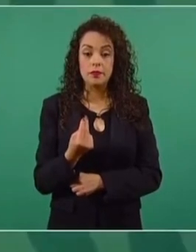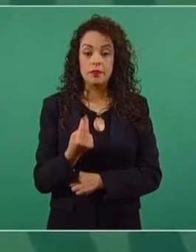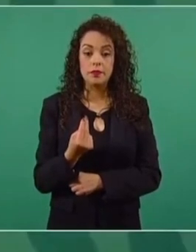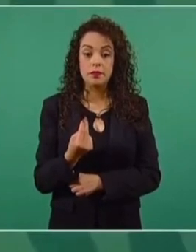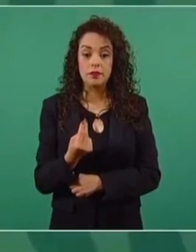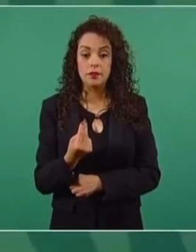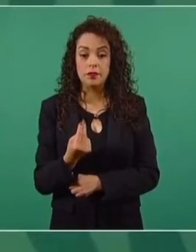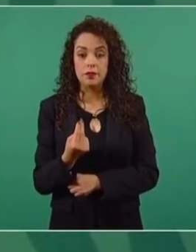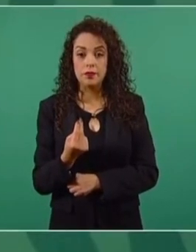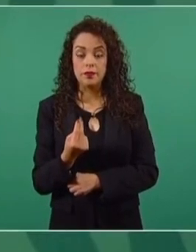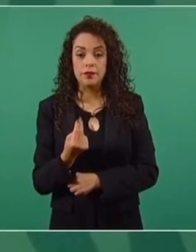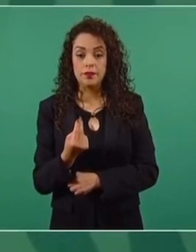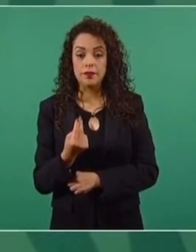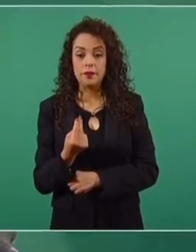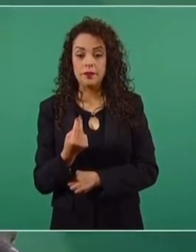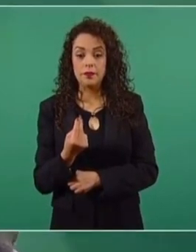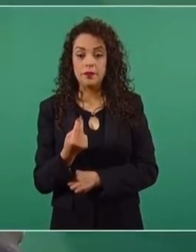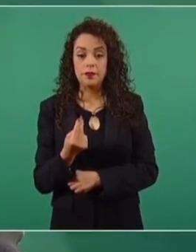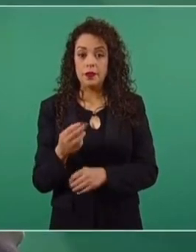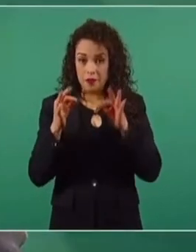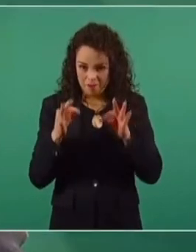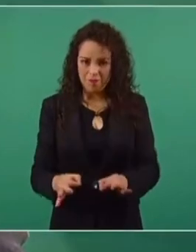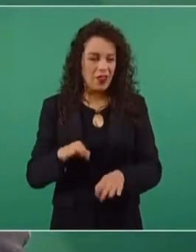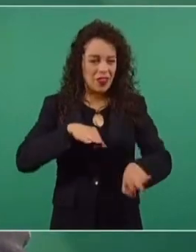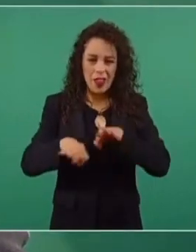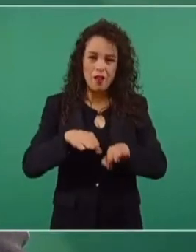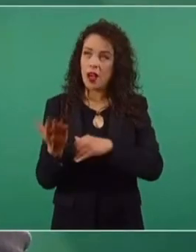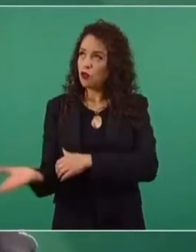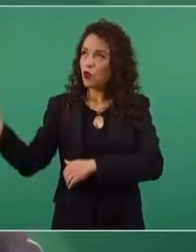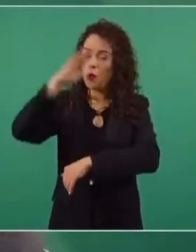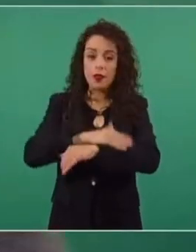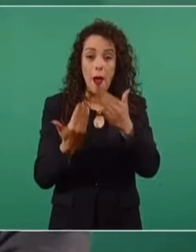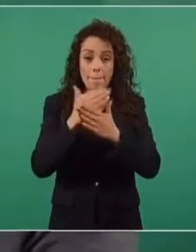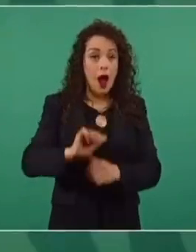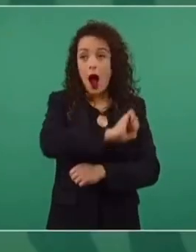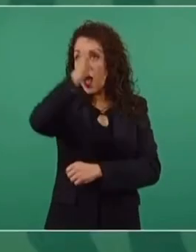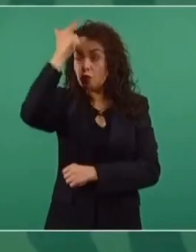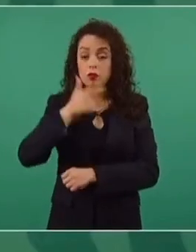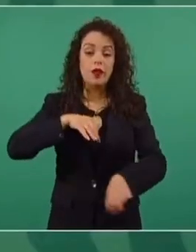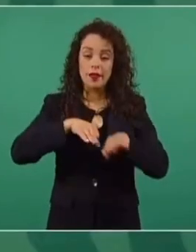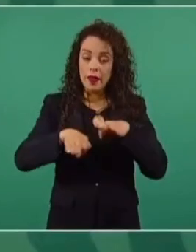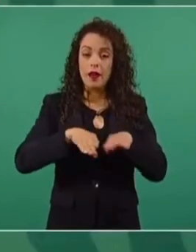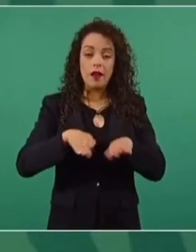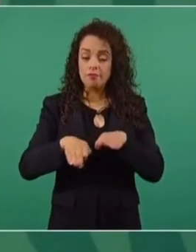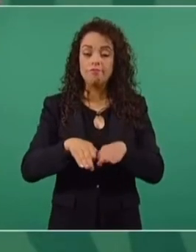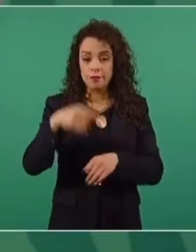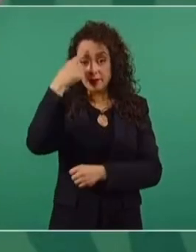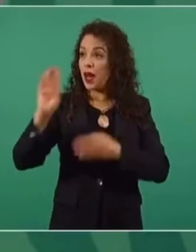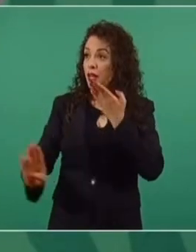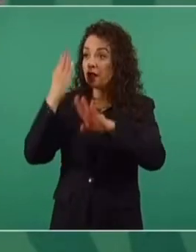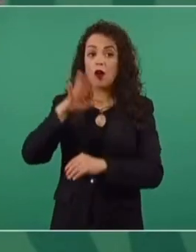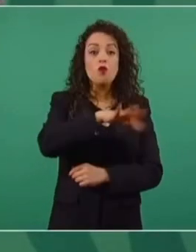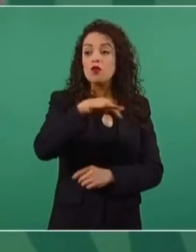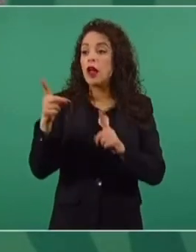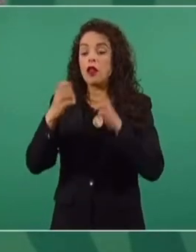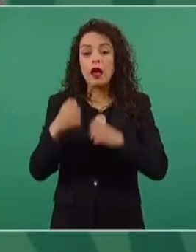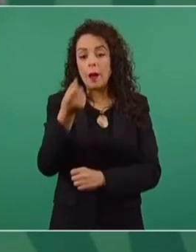Están trabajando literalmente día y noche y consiguiendo todos los medicamentos en el mundo,